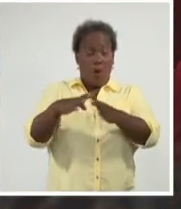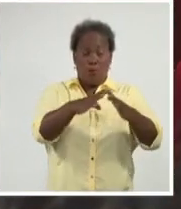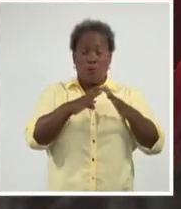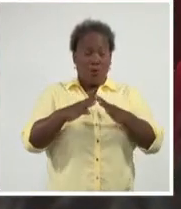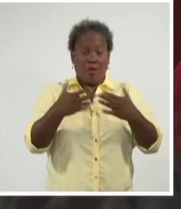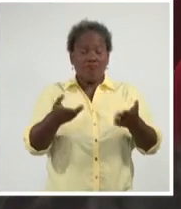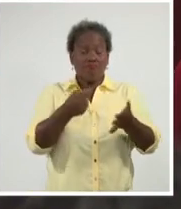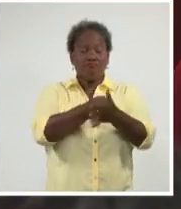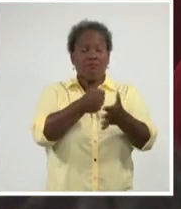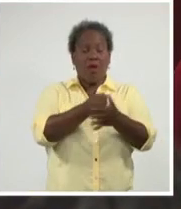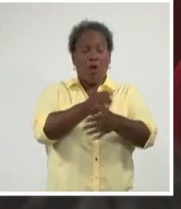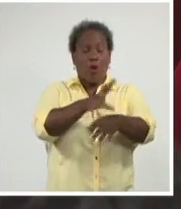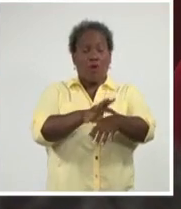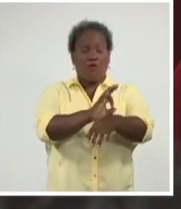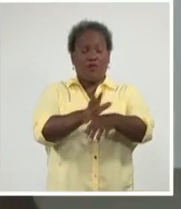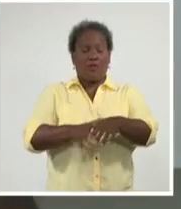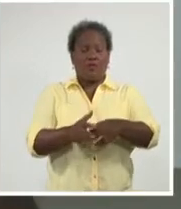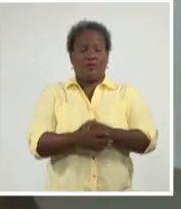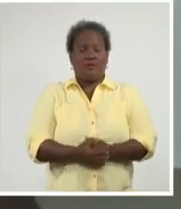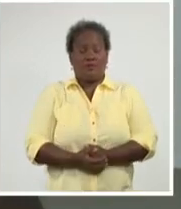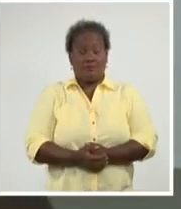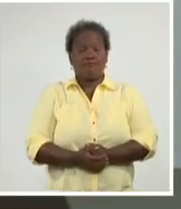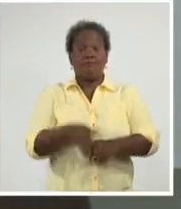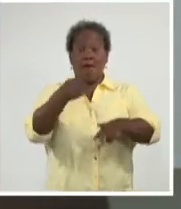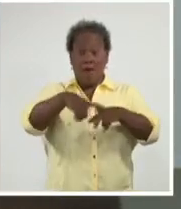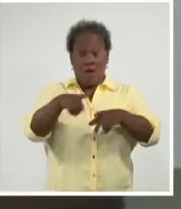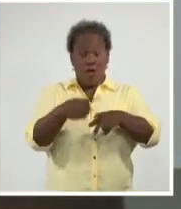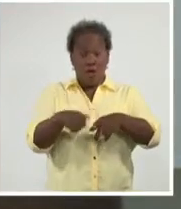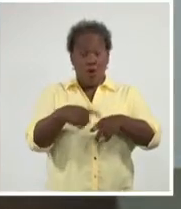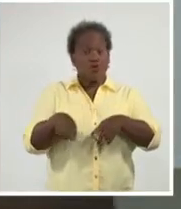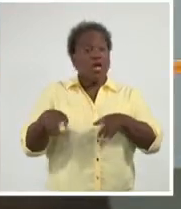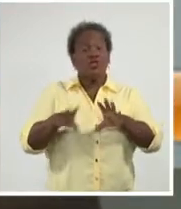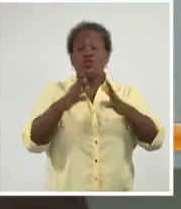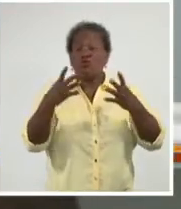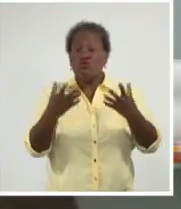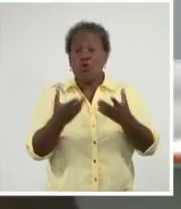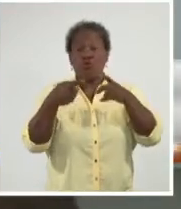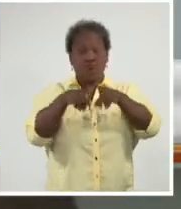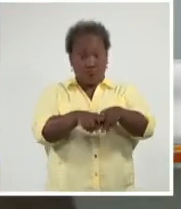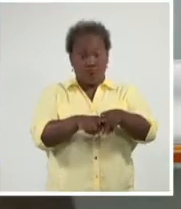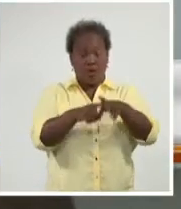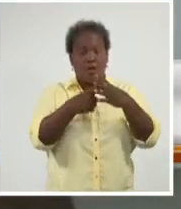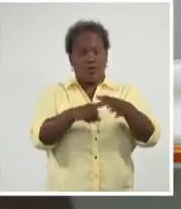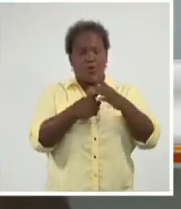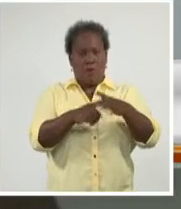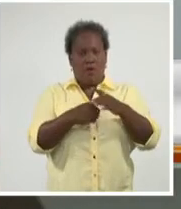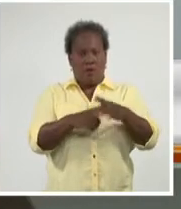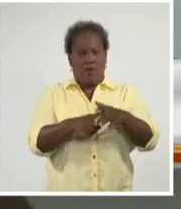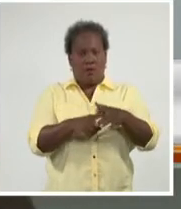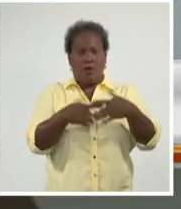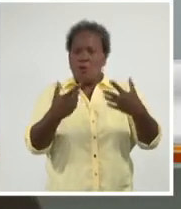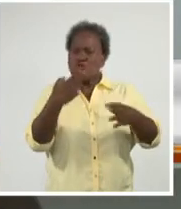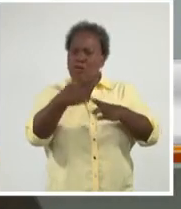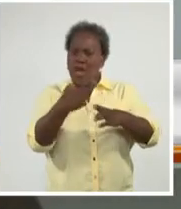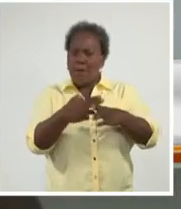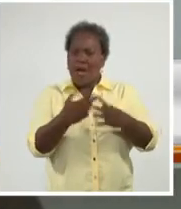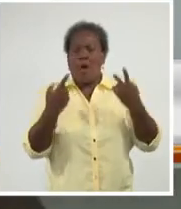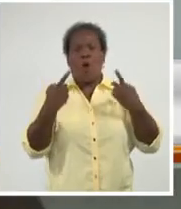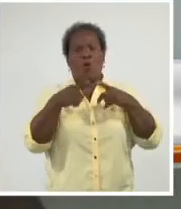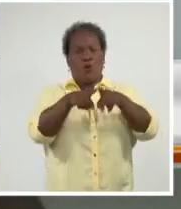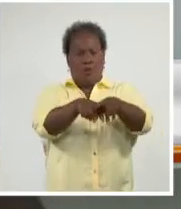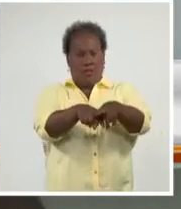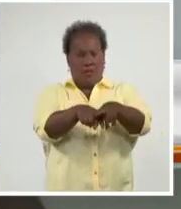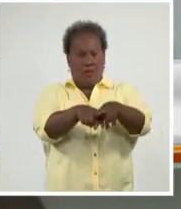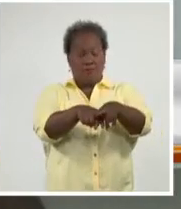enfrentar el SARS-CoV-2. Hay elementos que todos juntos podemos resolver y eso es unidad y